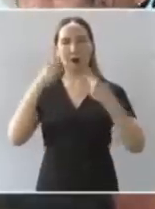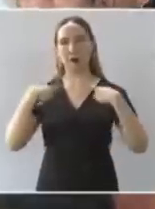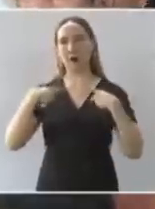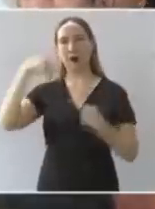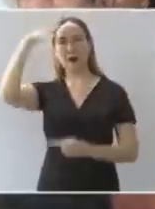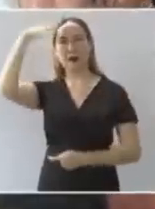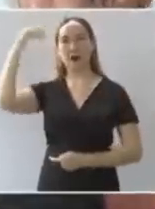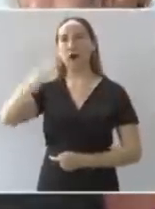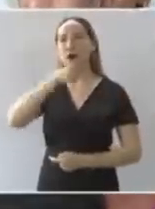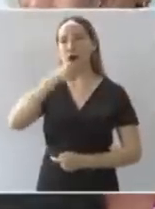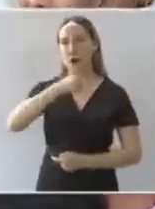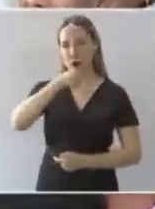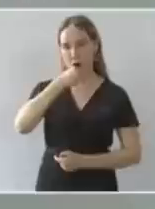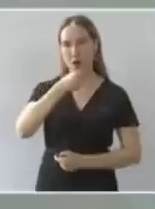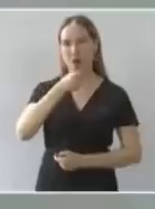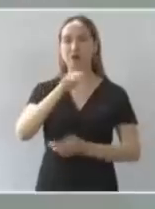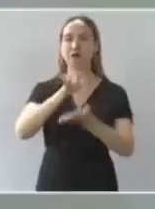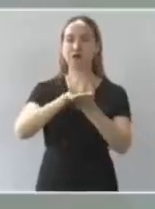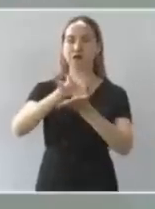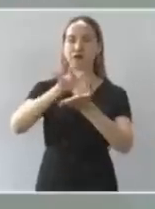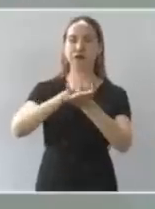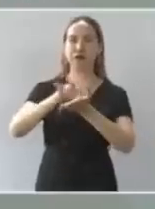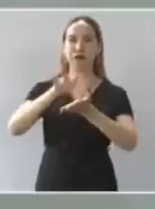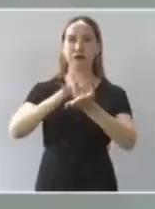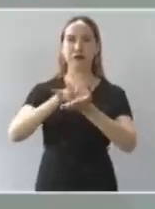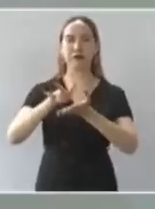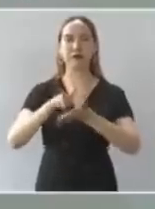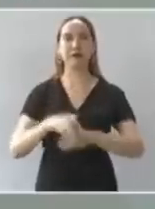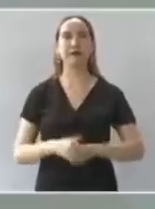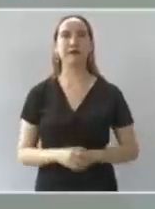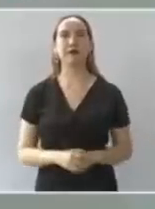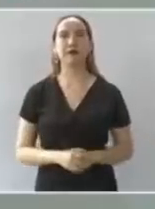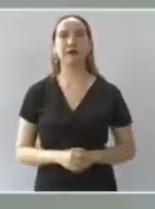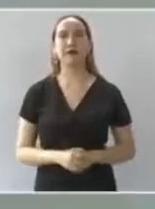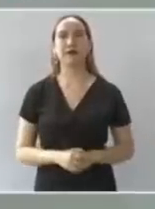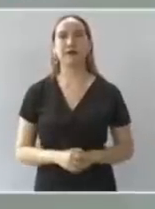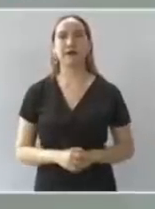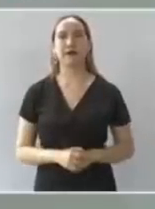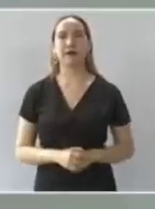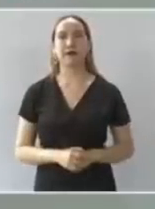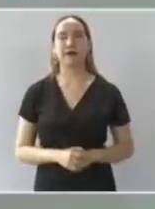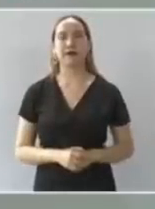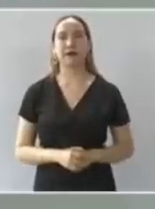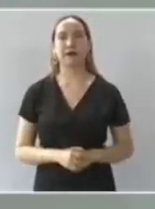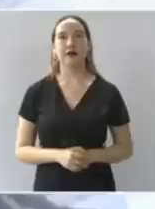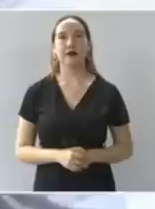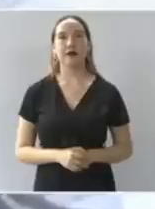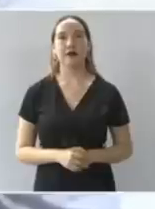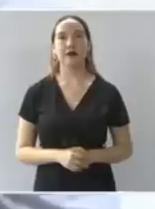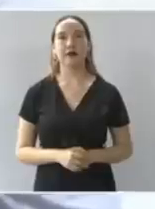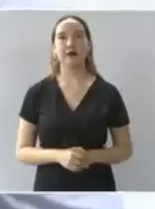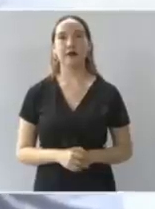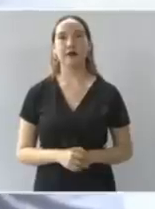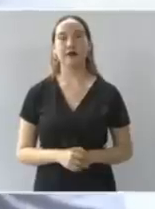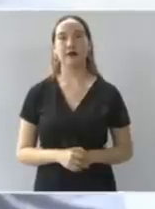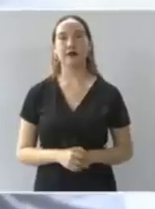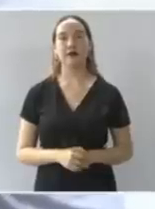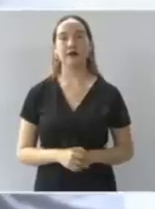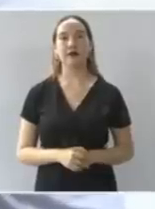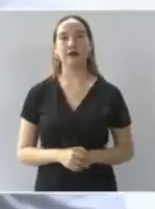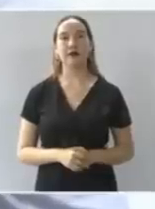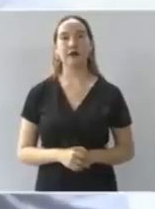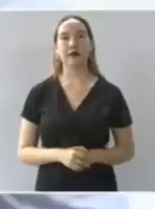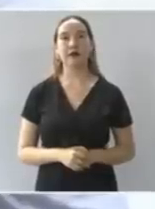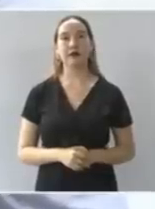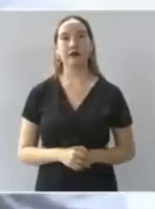Para que entonces, ya una pareja de adultos mayores